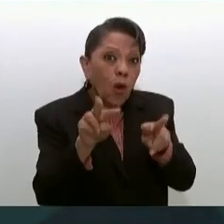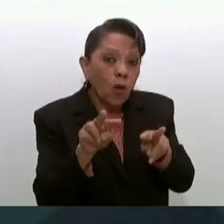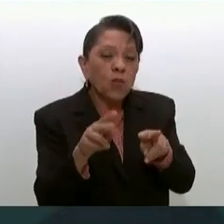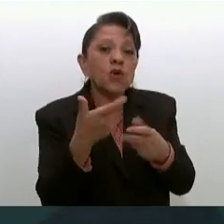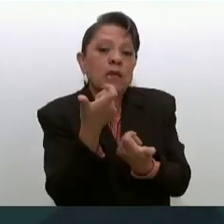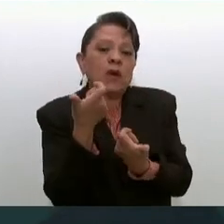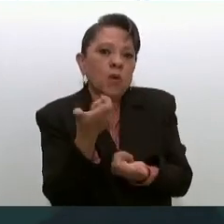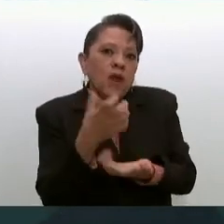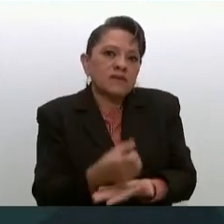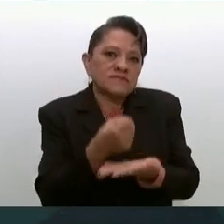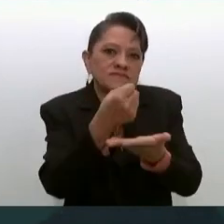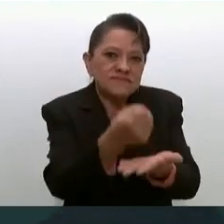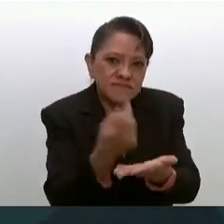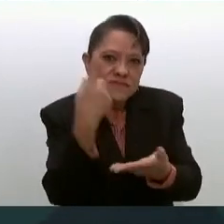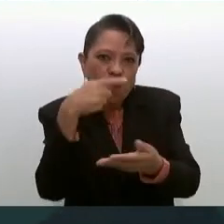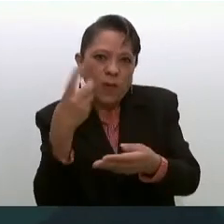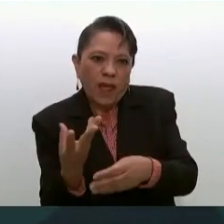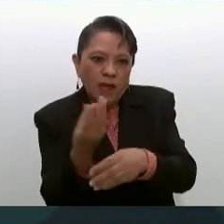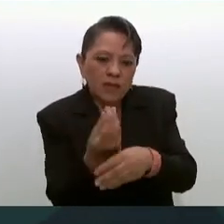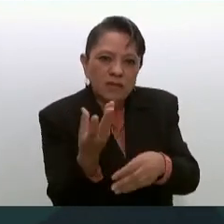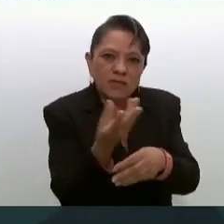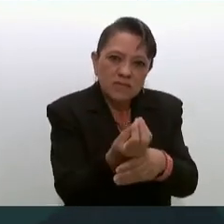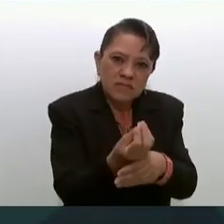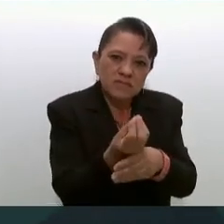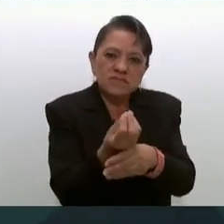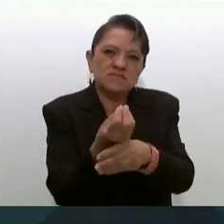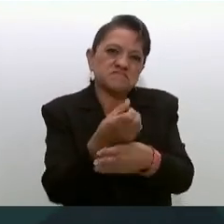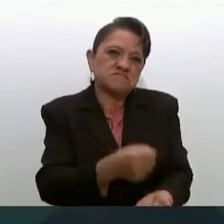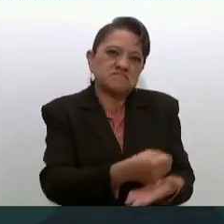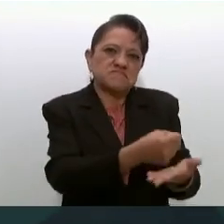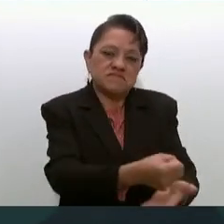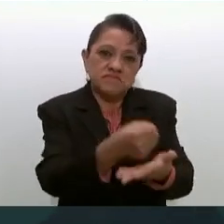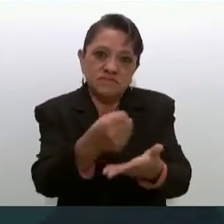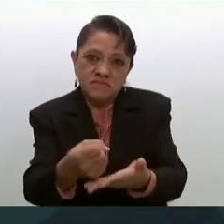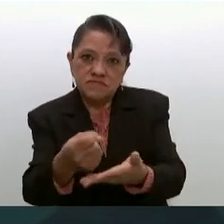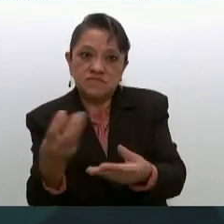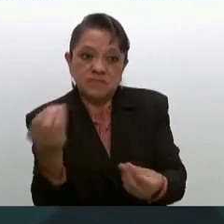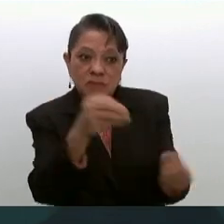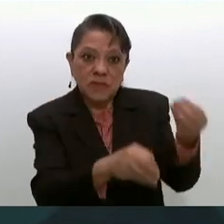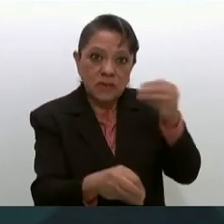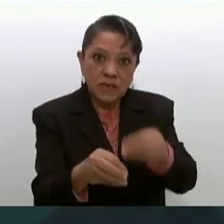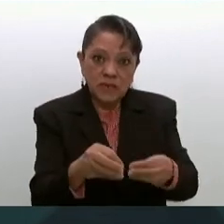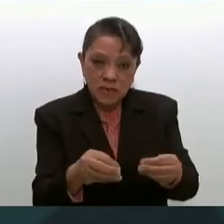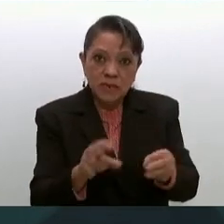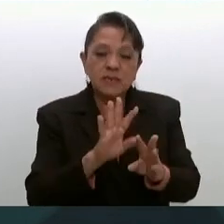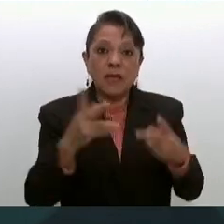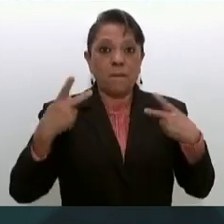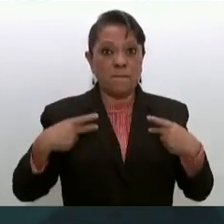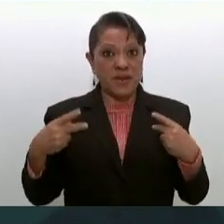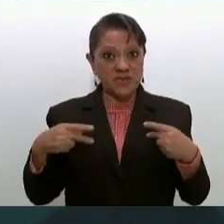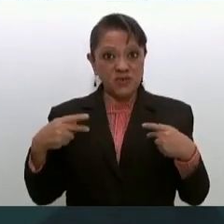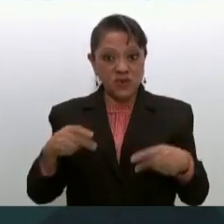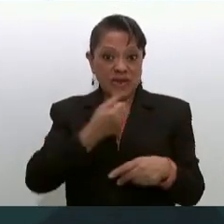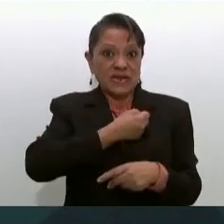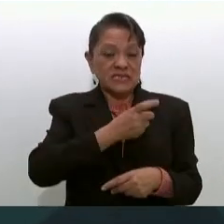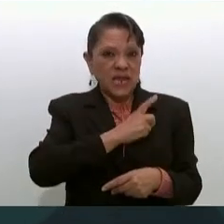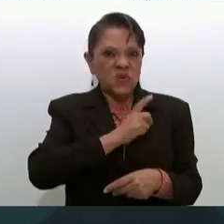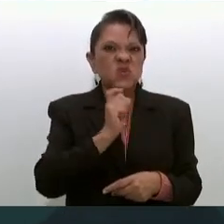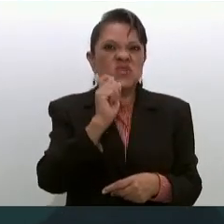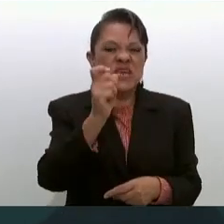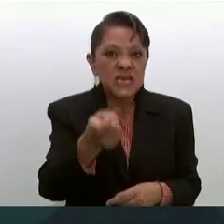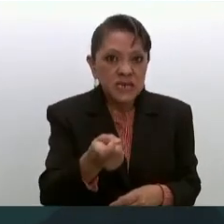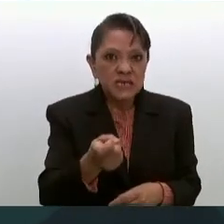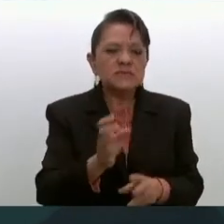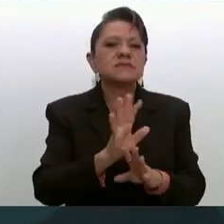de lo cual ya hay algunos que se han hecho. El personal de salud será a través del diseño de un esquema de